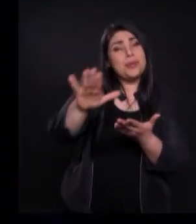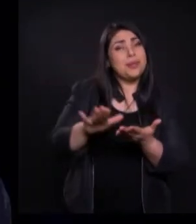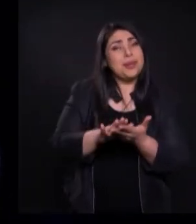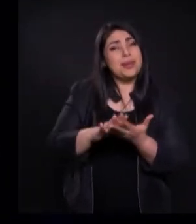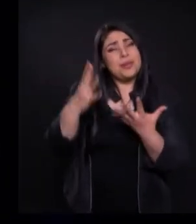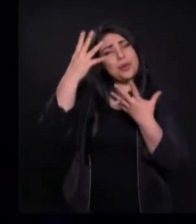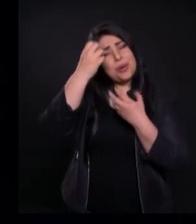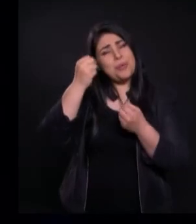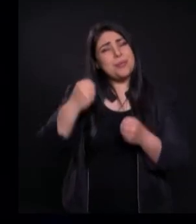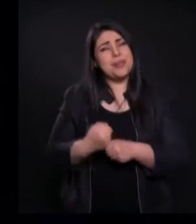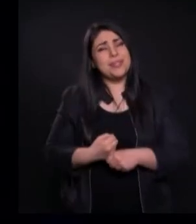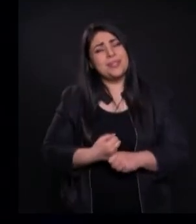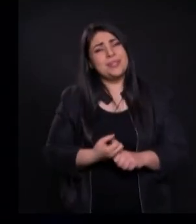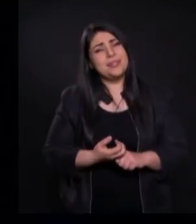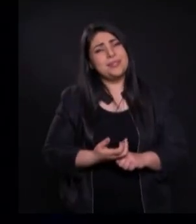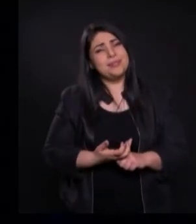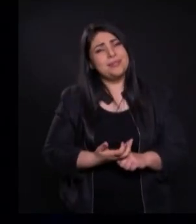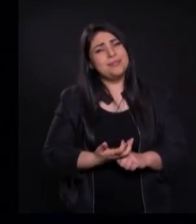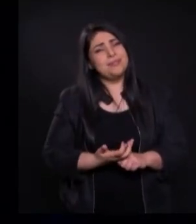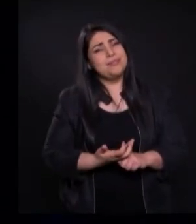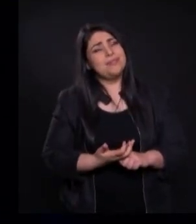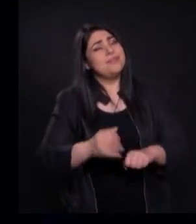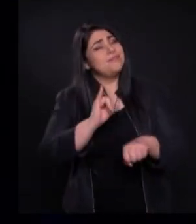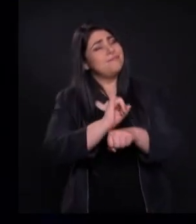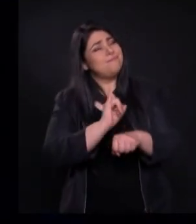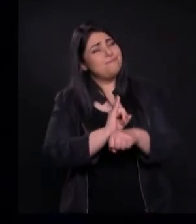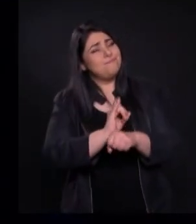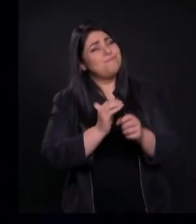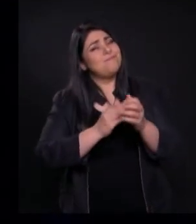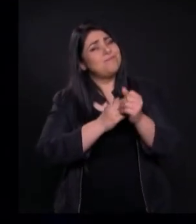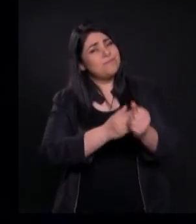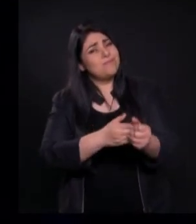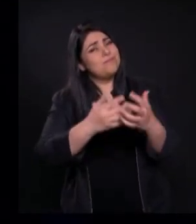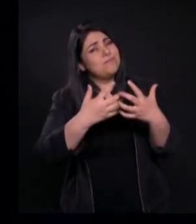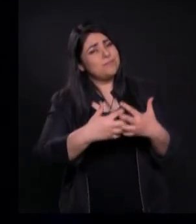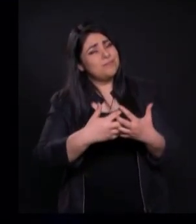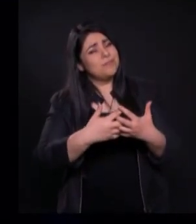Querida familia Querida iglesia Queridos líderes Queridos empresarios